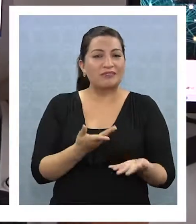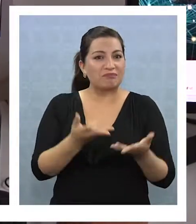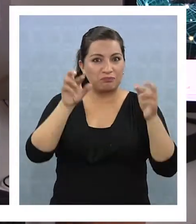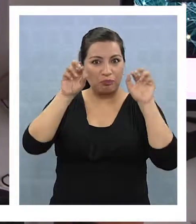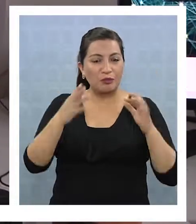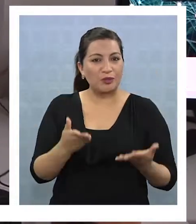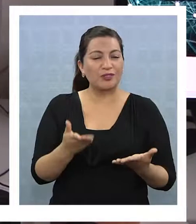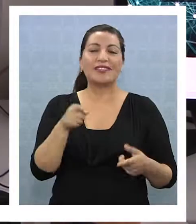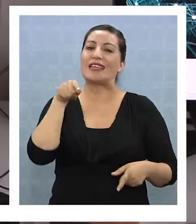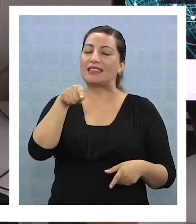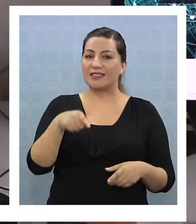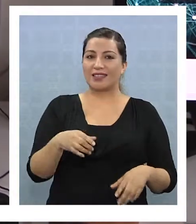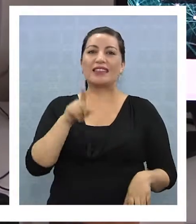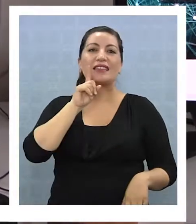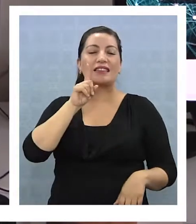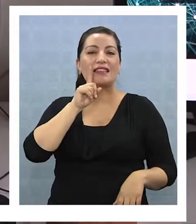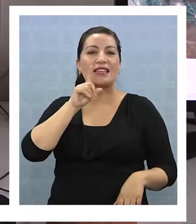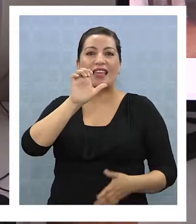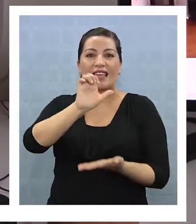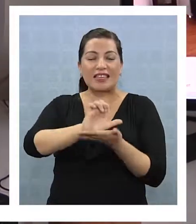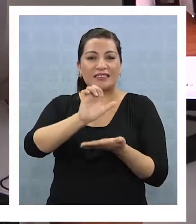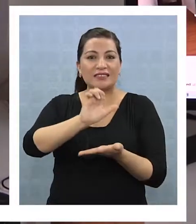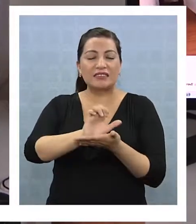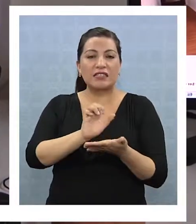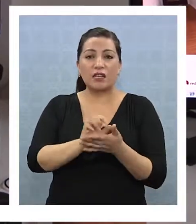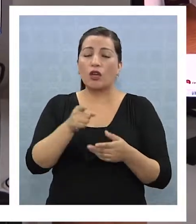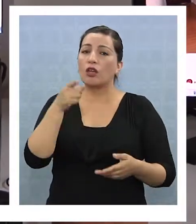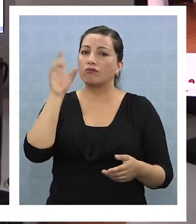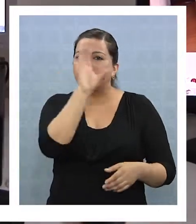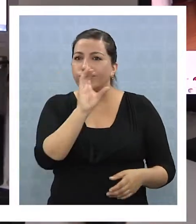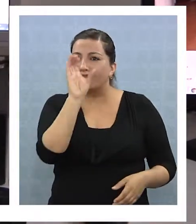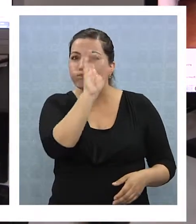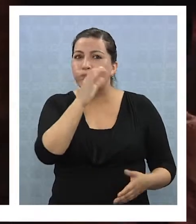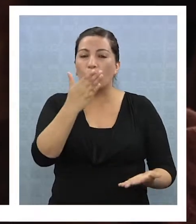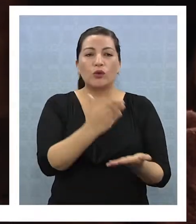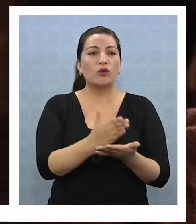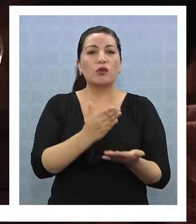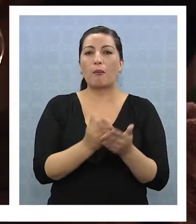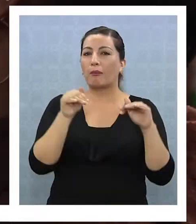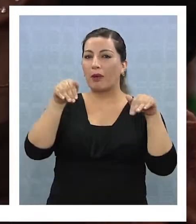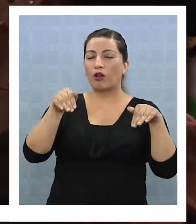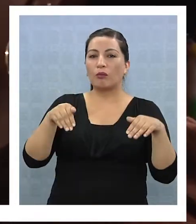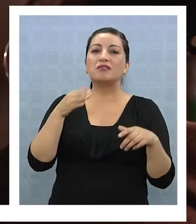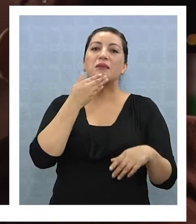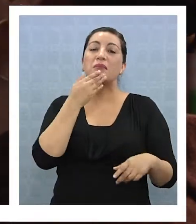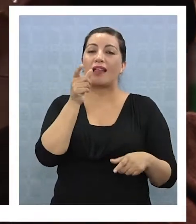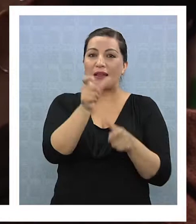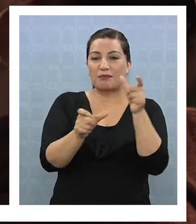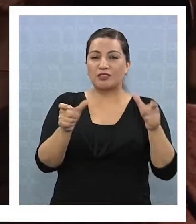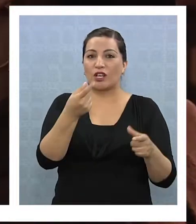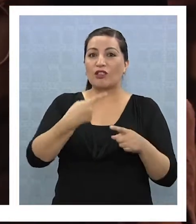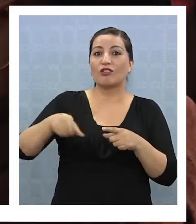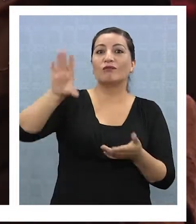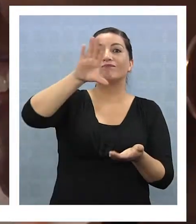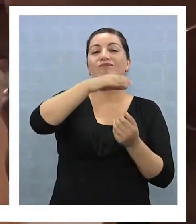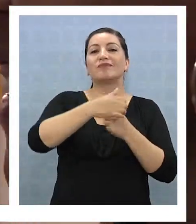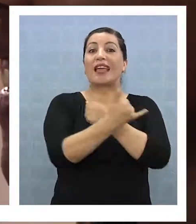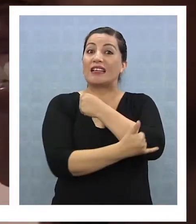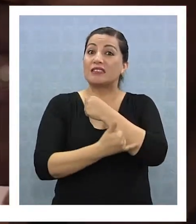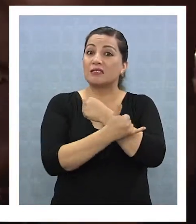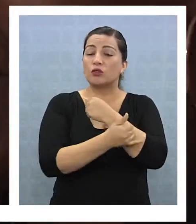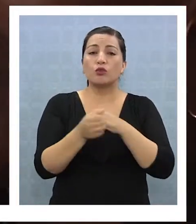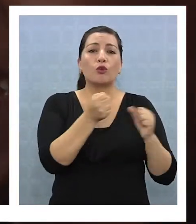reciban financiamiento estatal. Una nueva forma de encontrar un colegio que acomoda sobre todo a los extranjeros, por el hecho de que no pueden ser